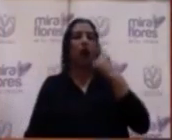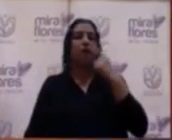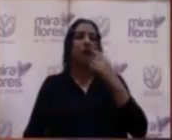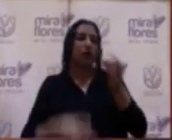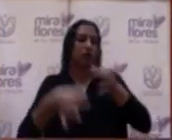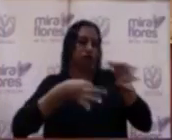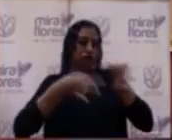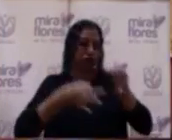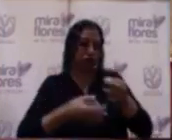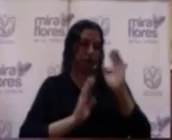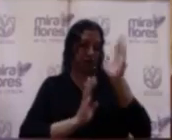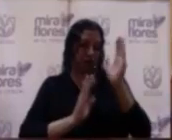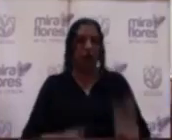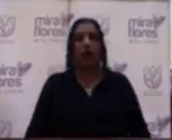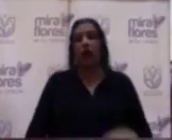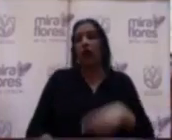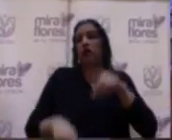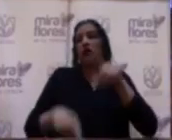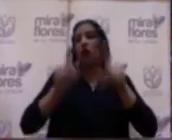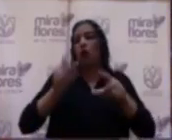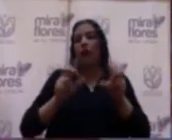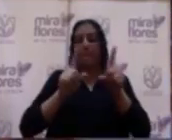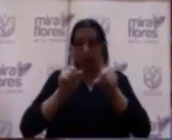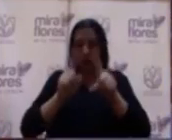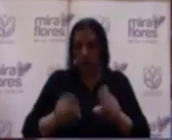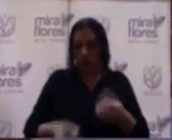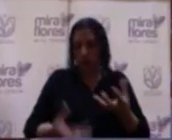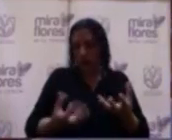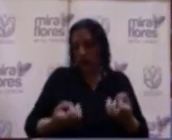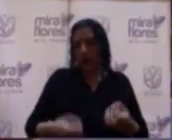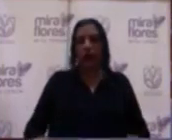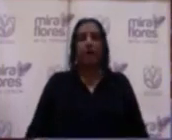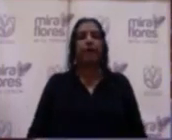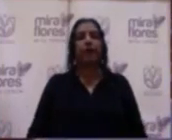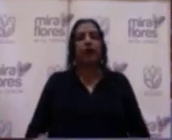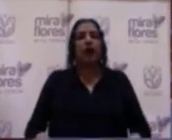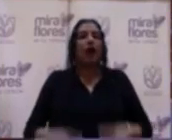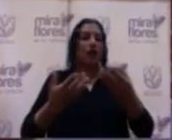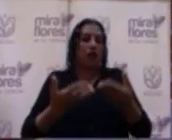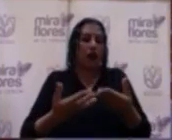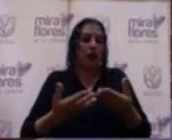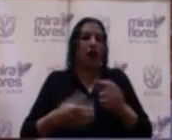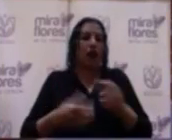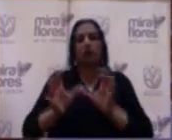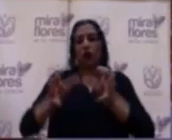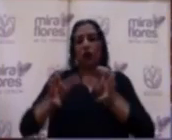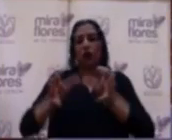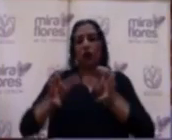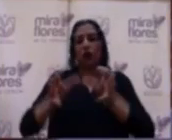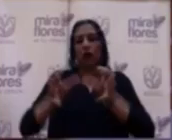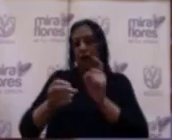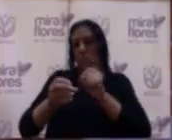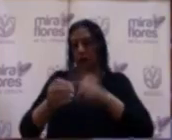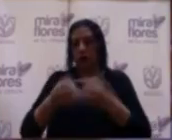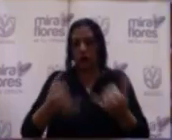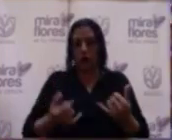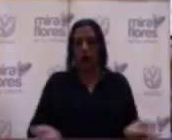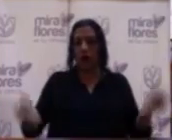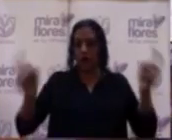o si hay alguna pregunta que pueda ser o que pueda ser trasladada de repente al señor gerente de participación vecinal, que se encuentra en sala.